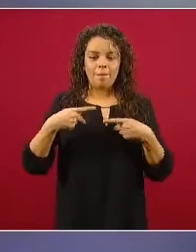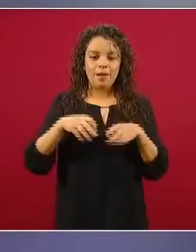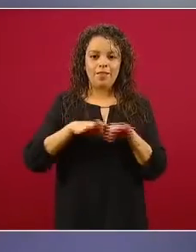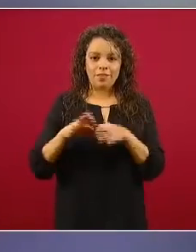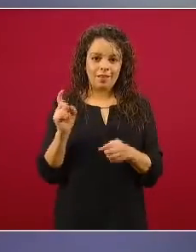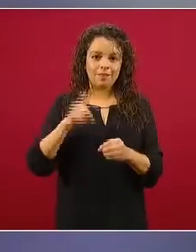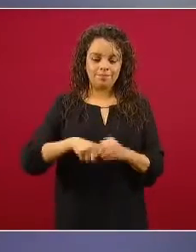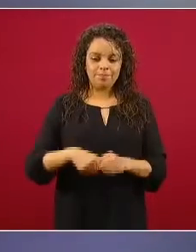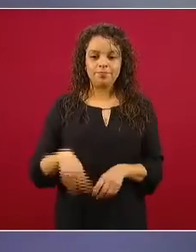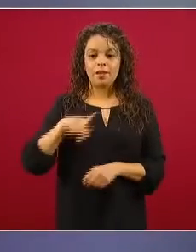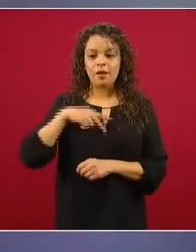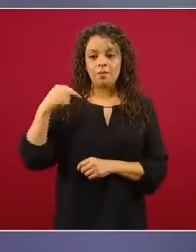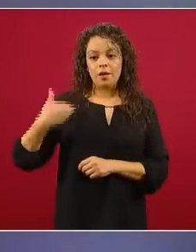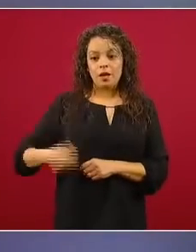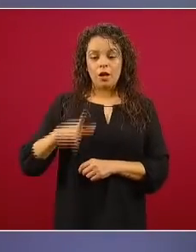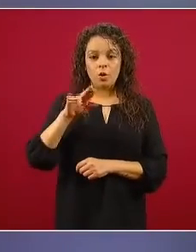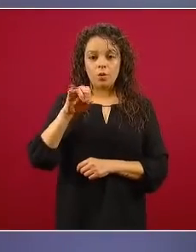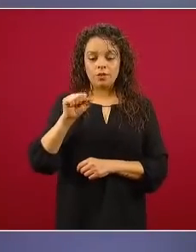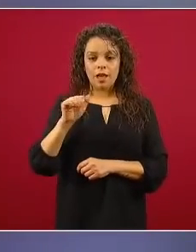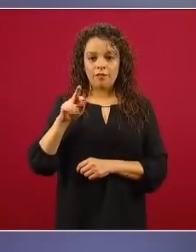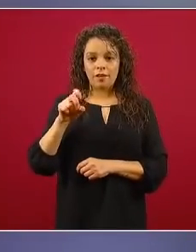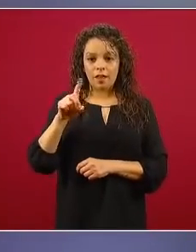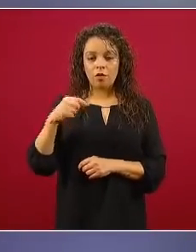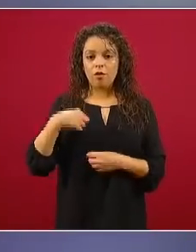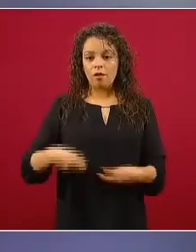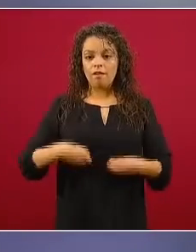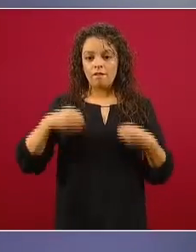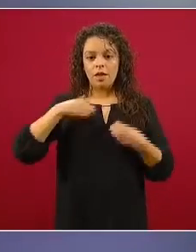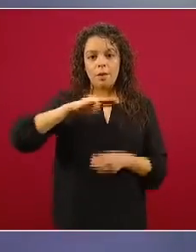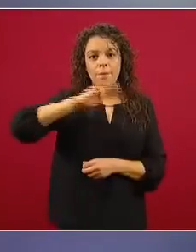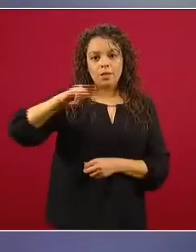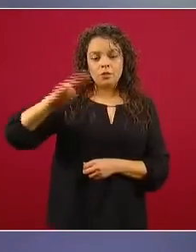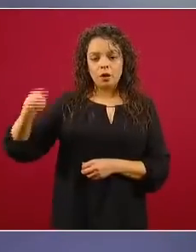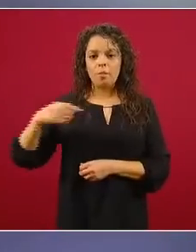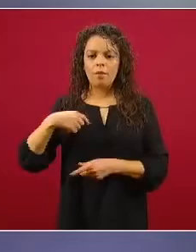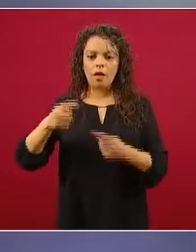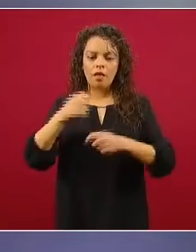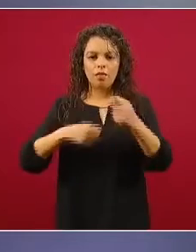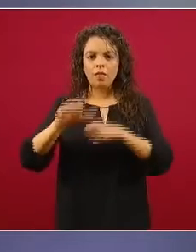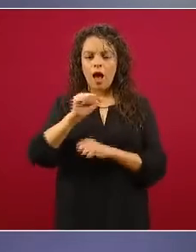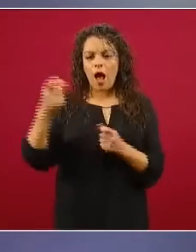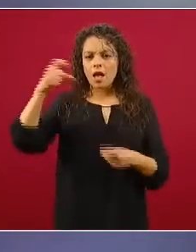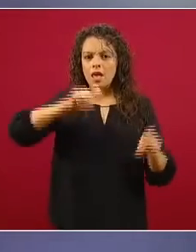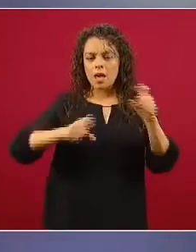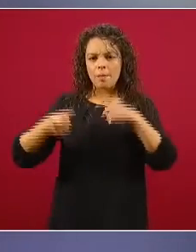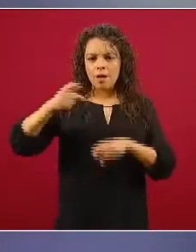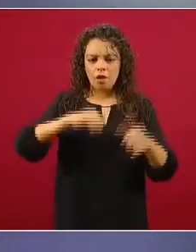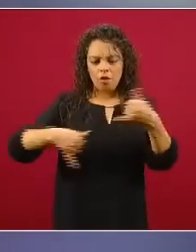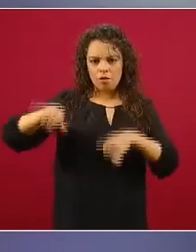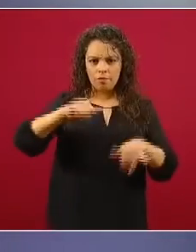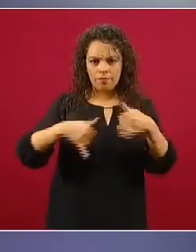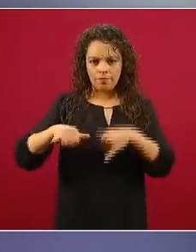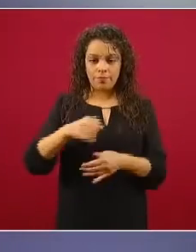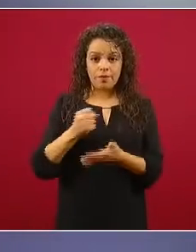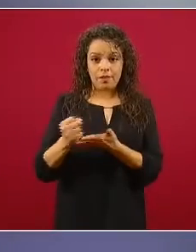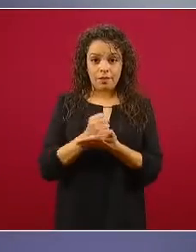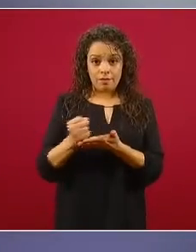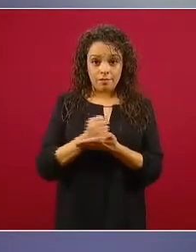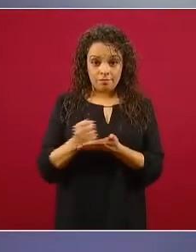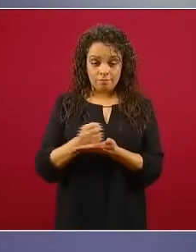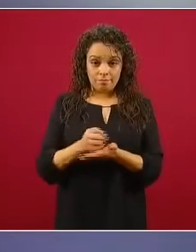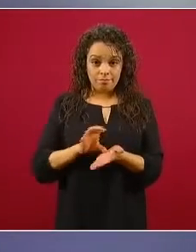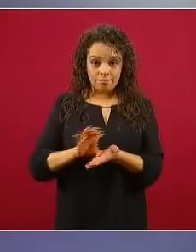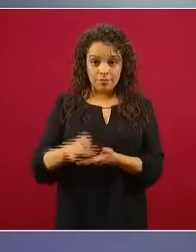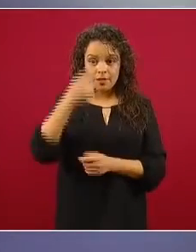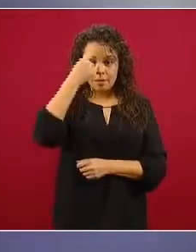es Luis Alfredo Faría Rodríguez, soy del estado de Michoacán. Tengo una tienda de agroquímicos y el crédito solidario lo usaré para pagar mi